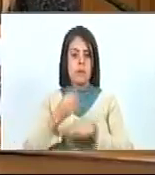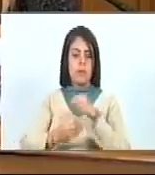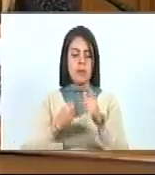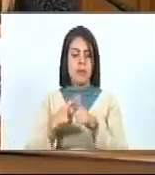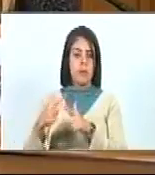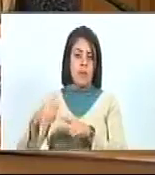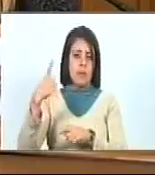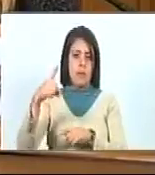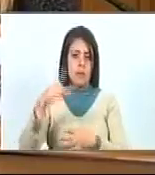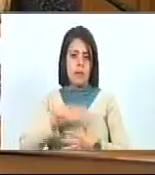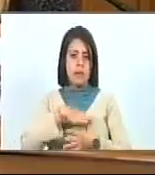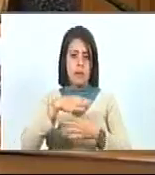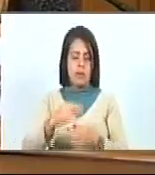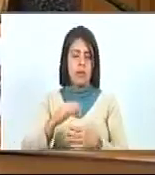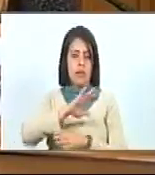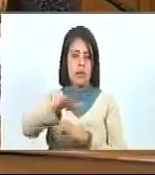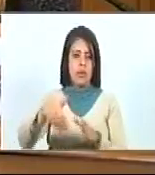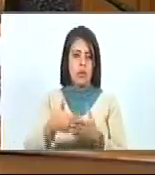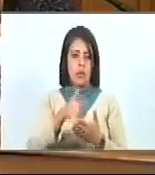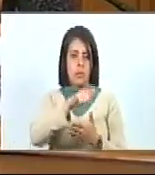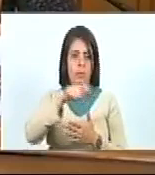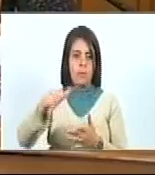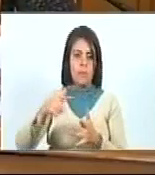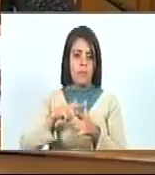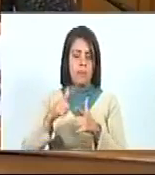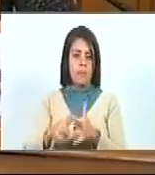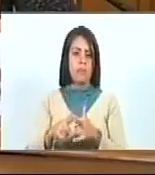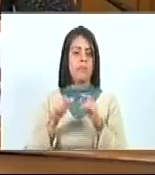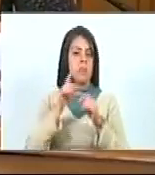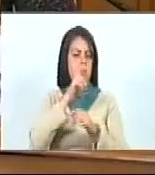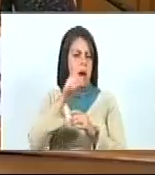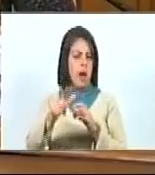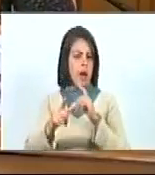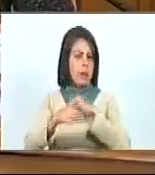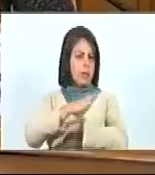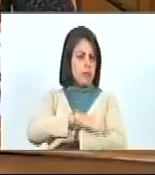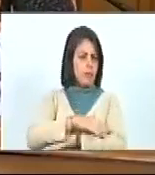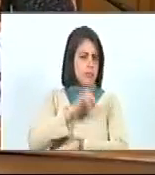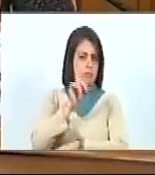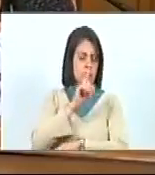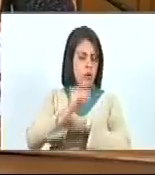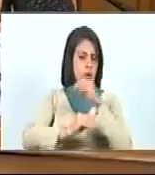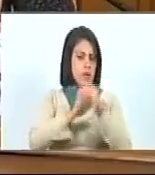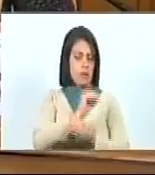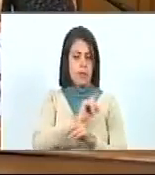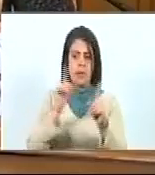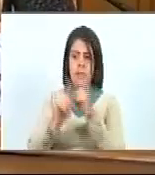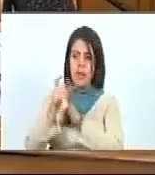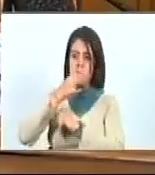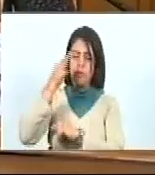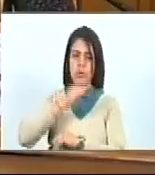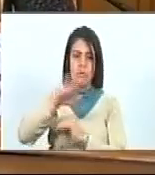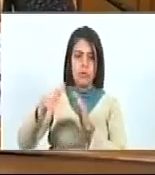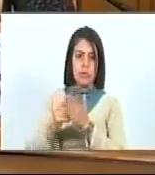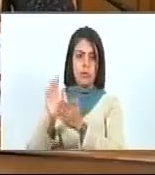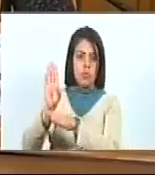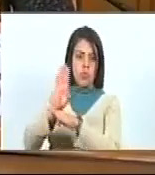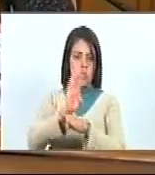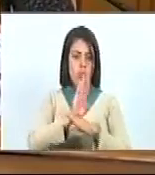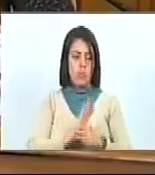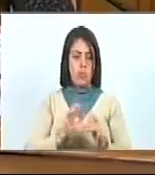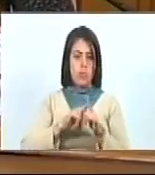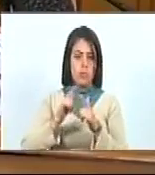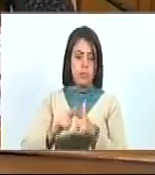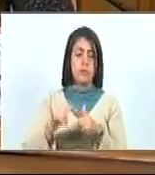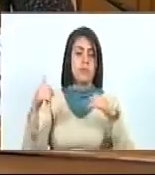derechos o intereses colectivos, sin más limitaciones que las establecidas para asegurar la preservación de